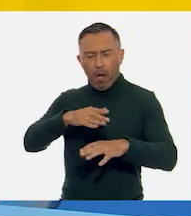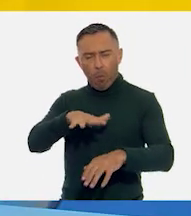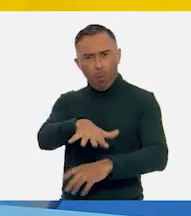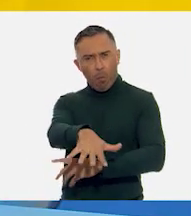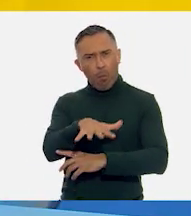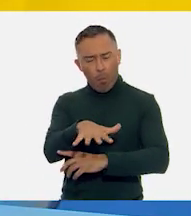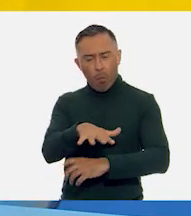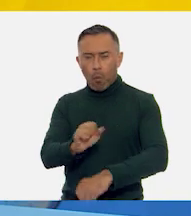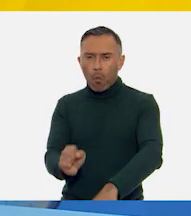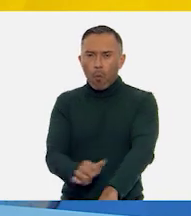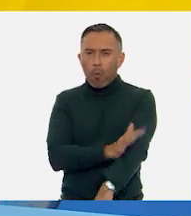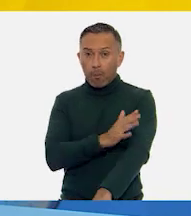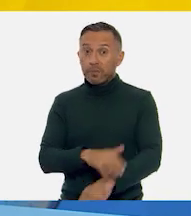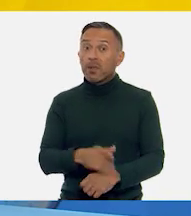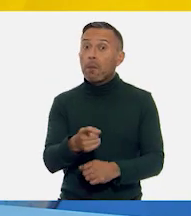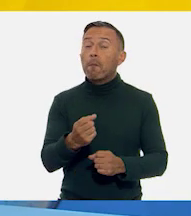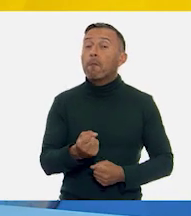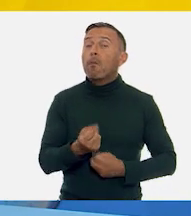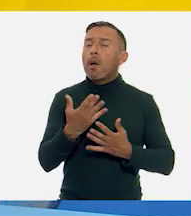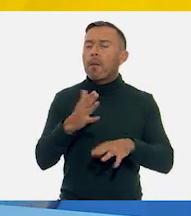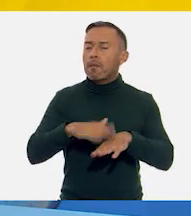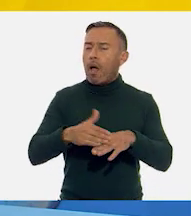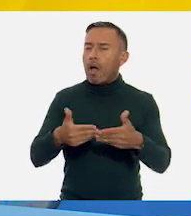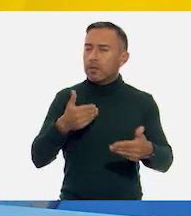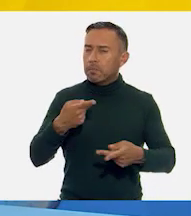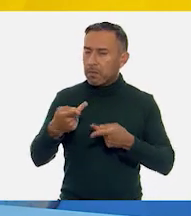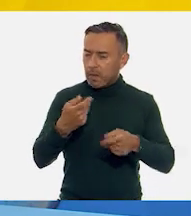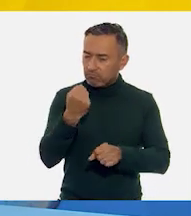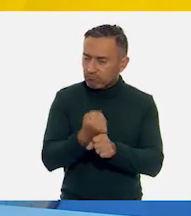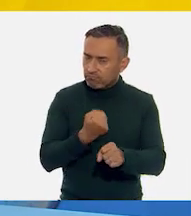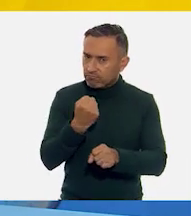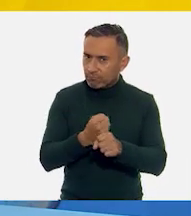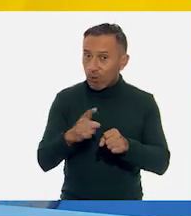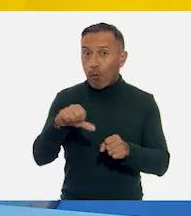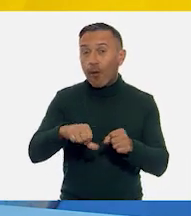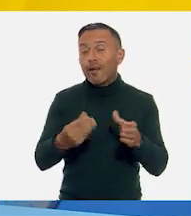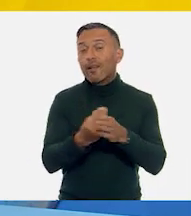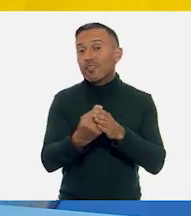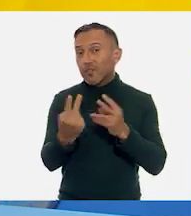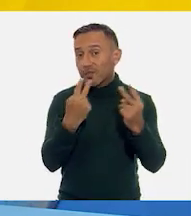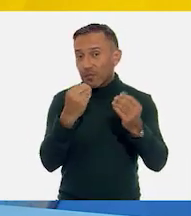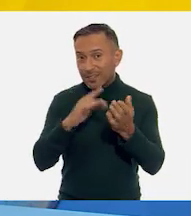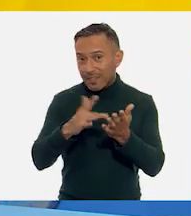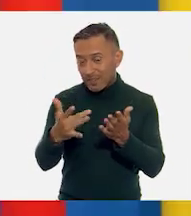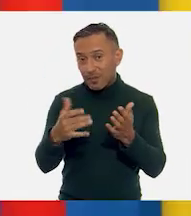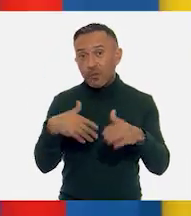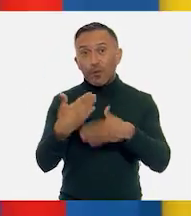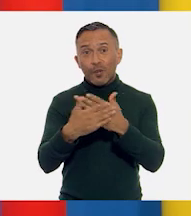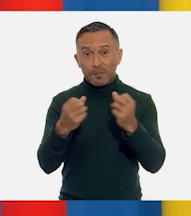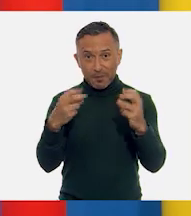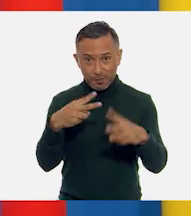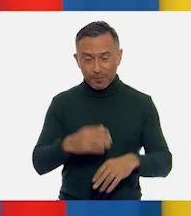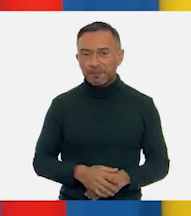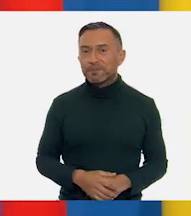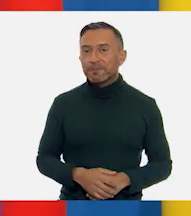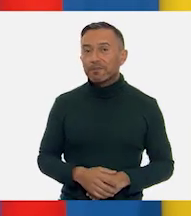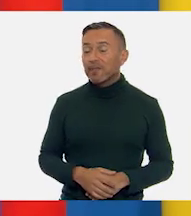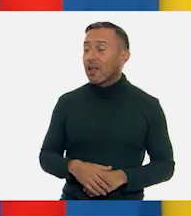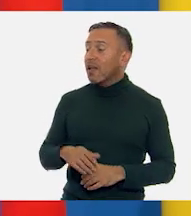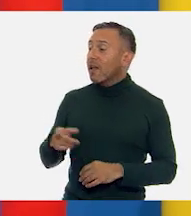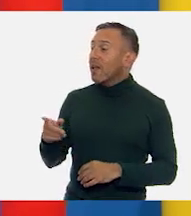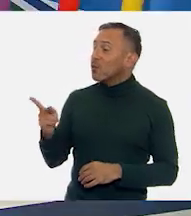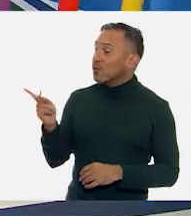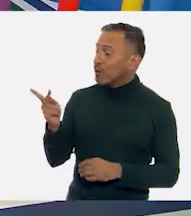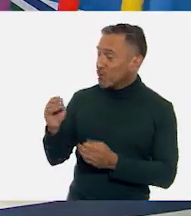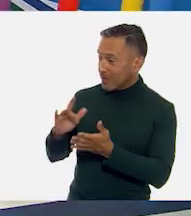la recitación de su poema. Muchas gracias por acompañarnos en esta sesión y nos vemos hasta la próxima. Maestra María, Raulito, muchísimas